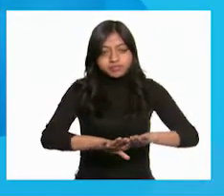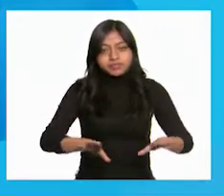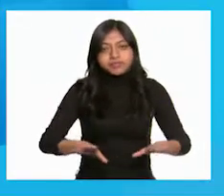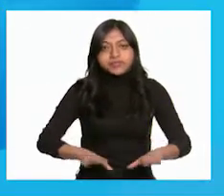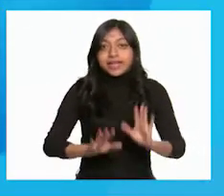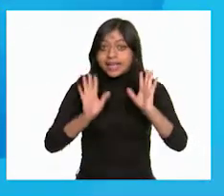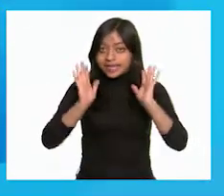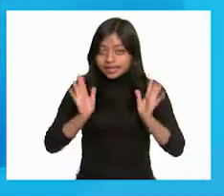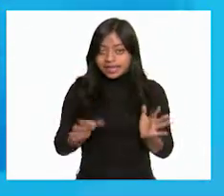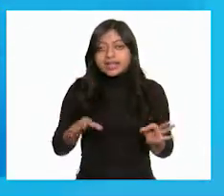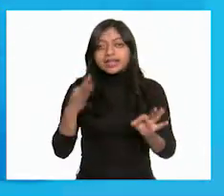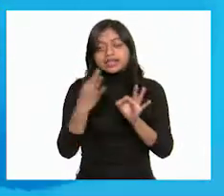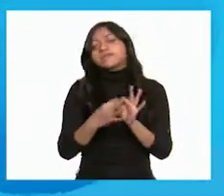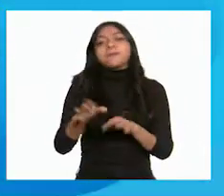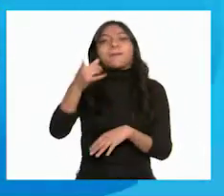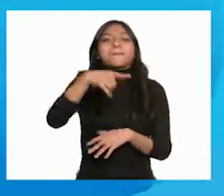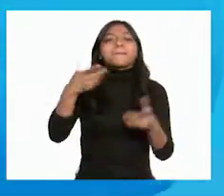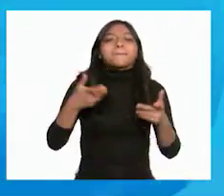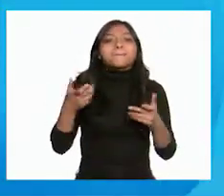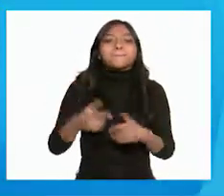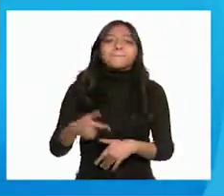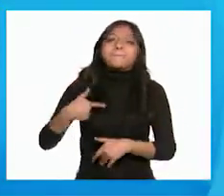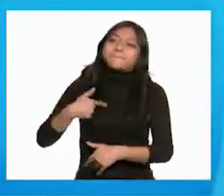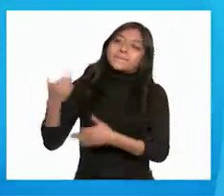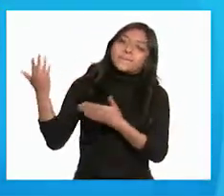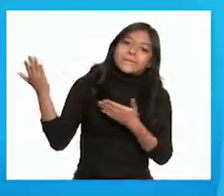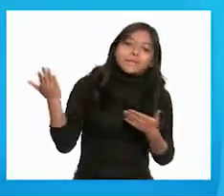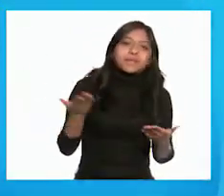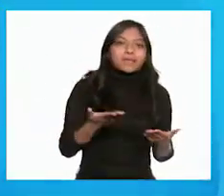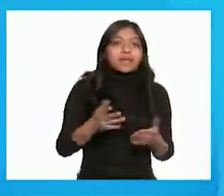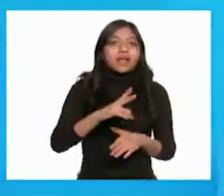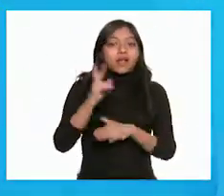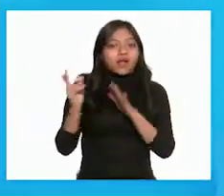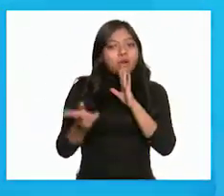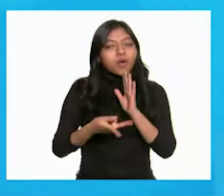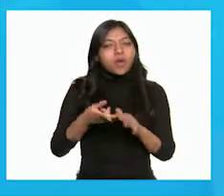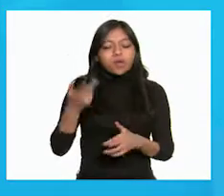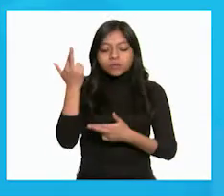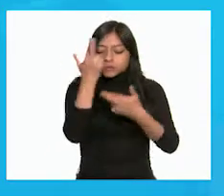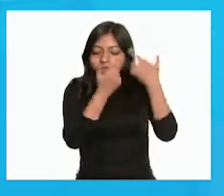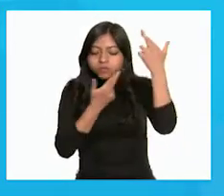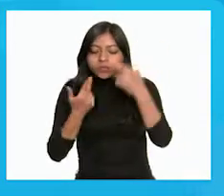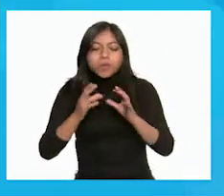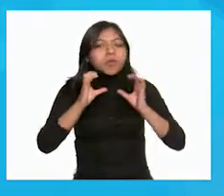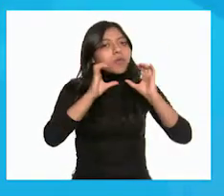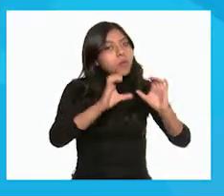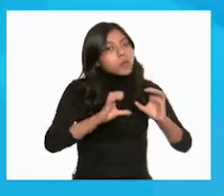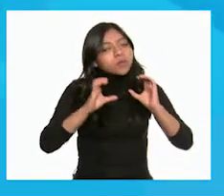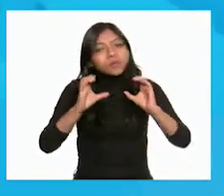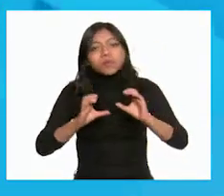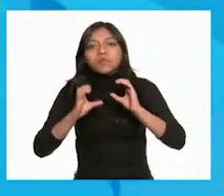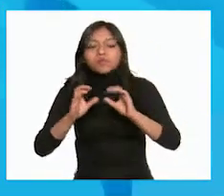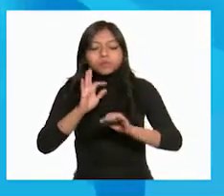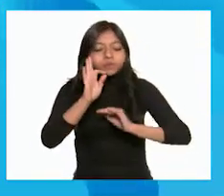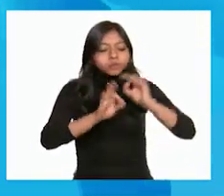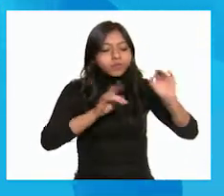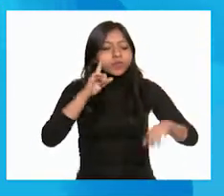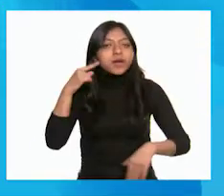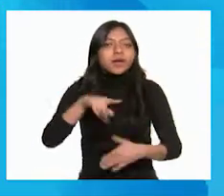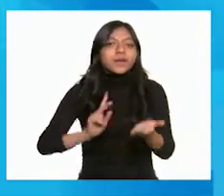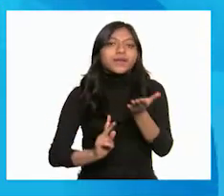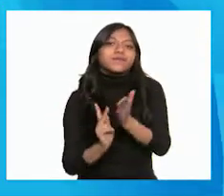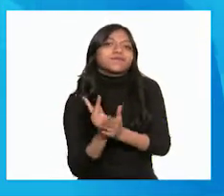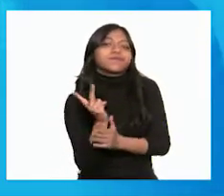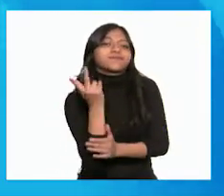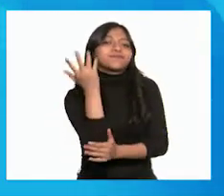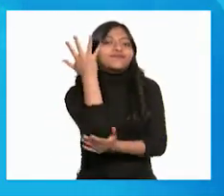Ahora, lo que tenemos que hacer es venir a revisar los árboles que sembramos y darles los cuidados necesarios para que crezcan sanos,